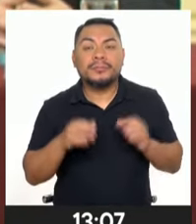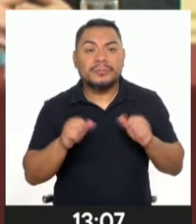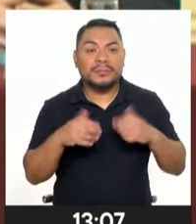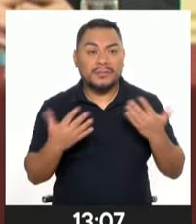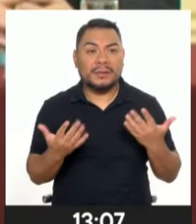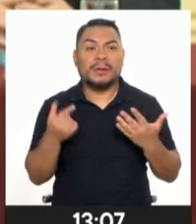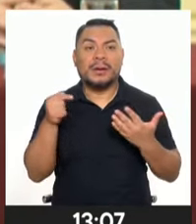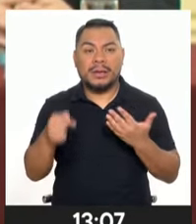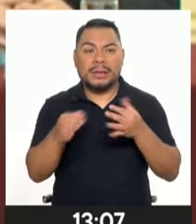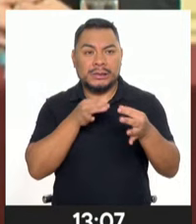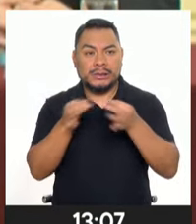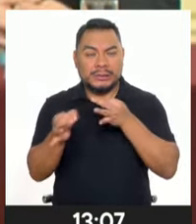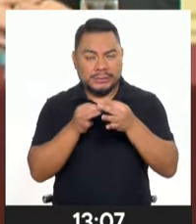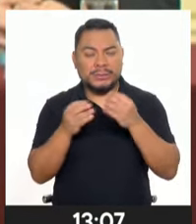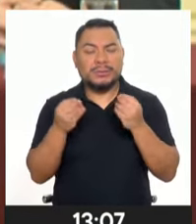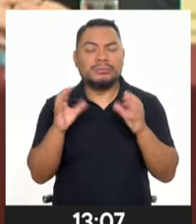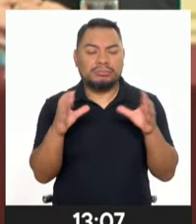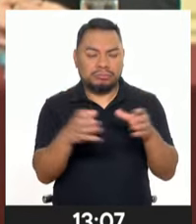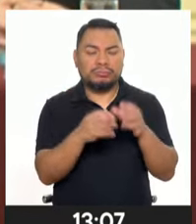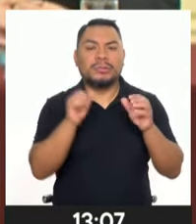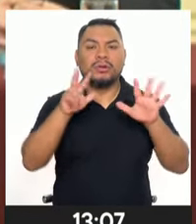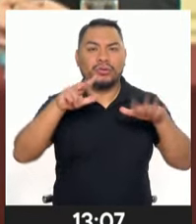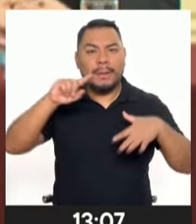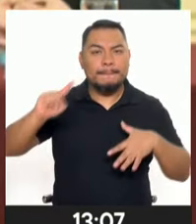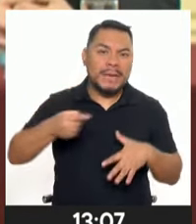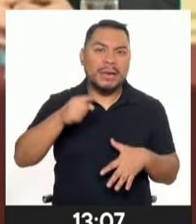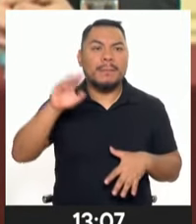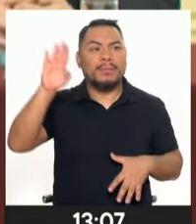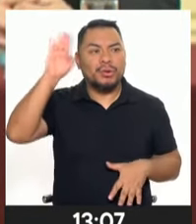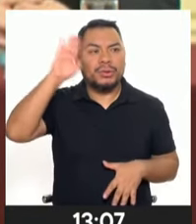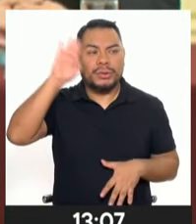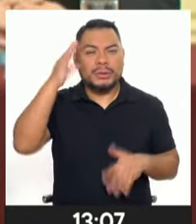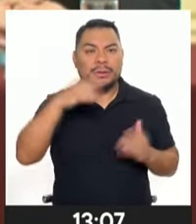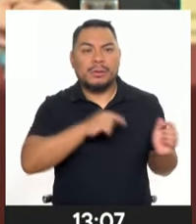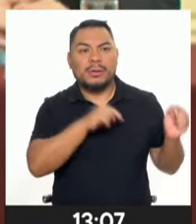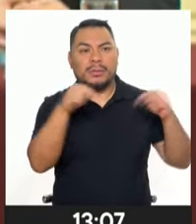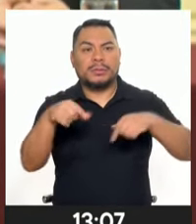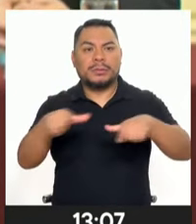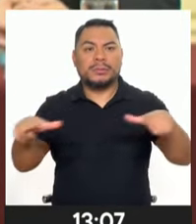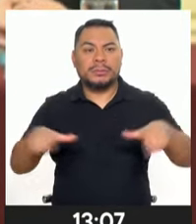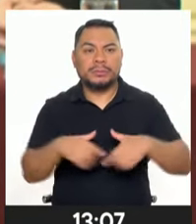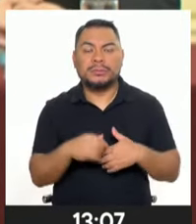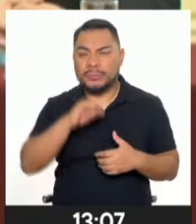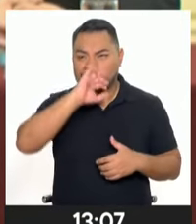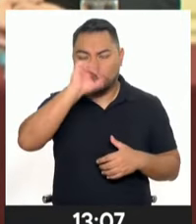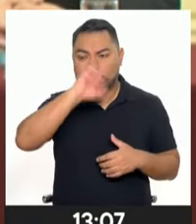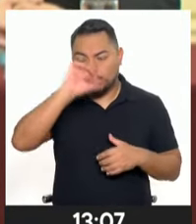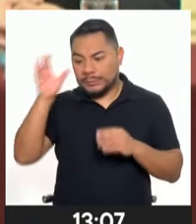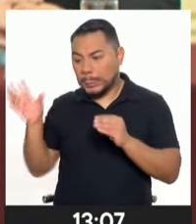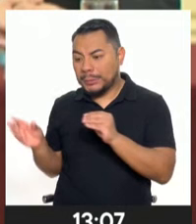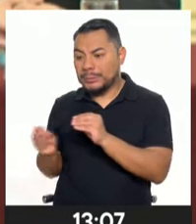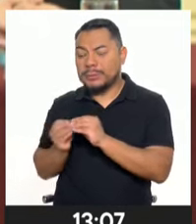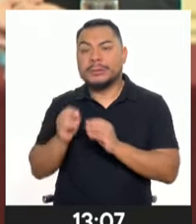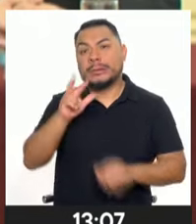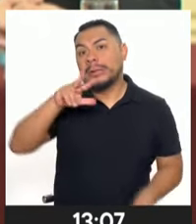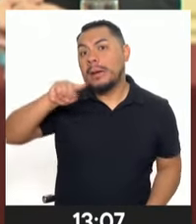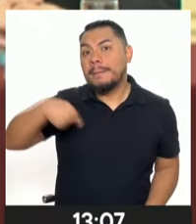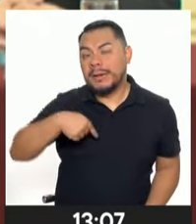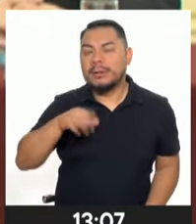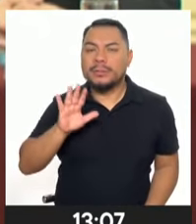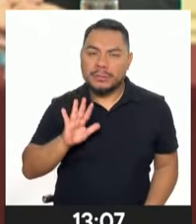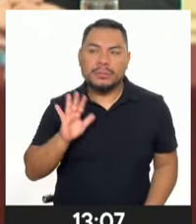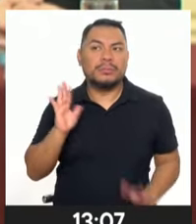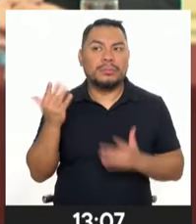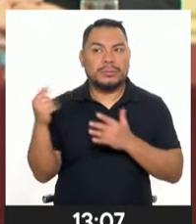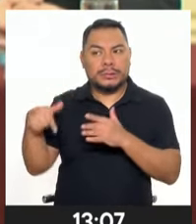no lo voy decir la distribución, pero es de 8 mil policías que vamos a estar en el lugar, con una reserva adicional de 3 mil. Todos los